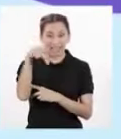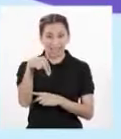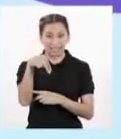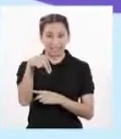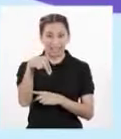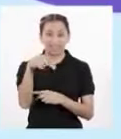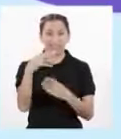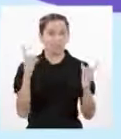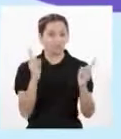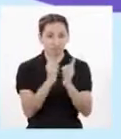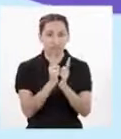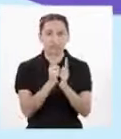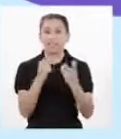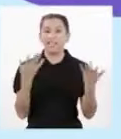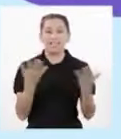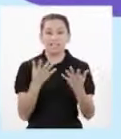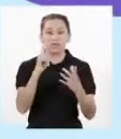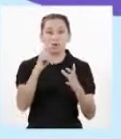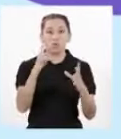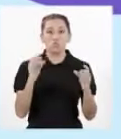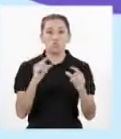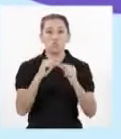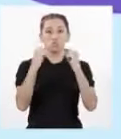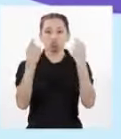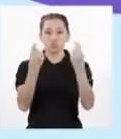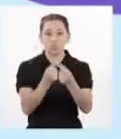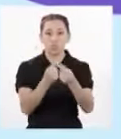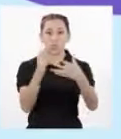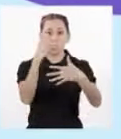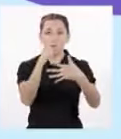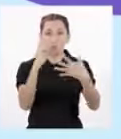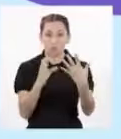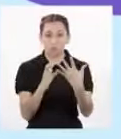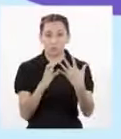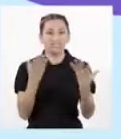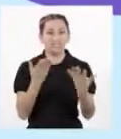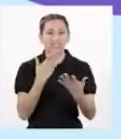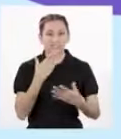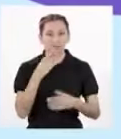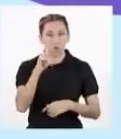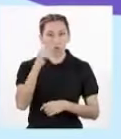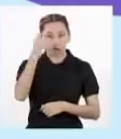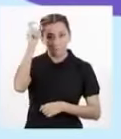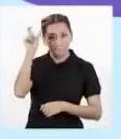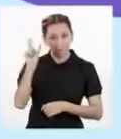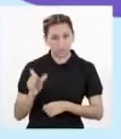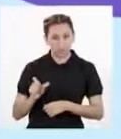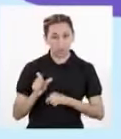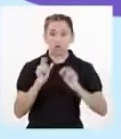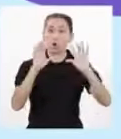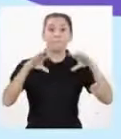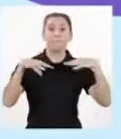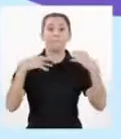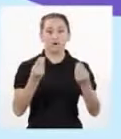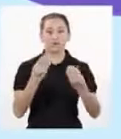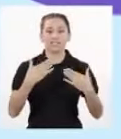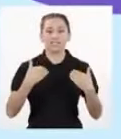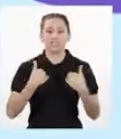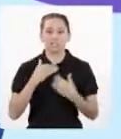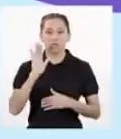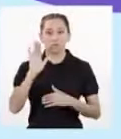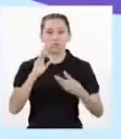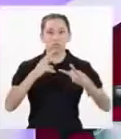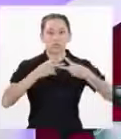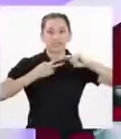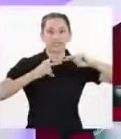disóxido monocleico Es un conjunto de cualidades inherentes de una persona Es importante porque contiene el material